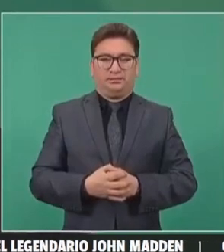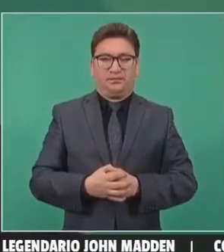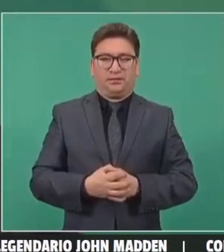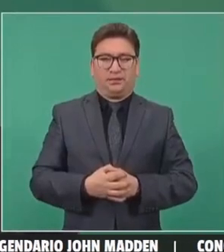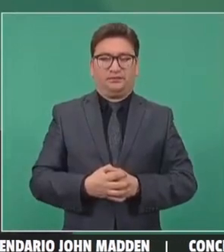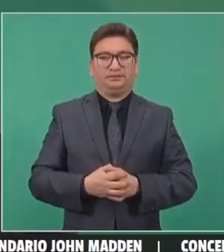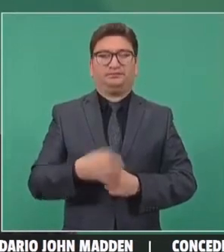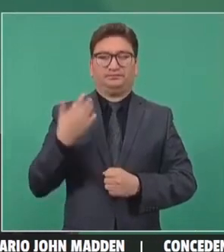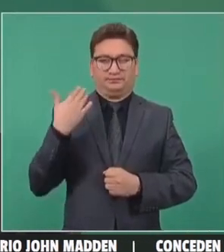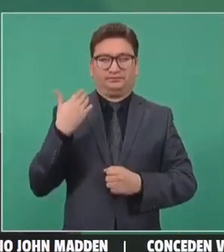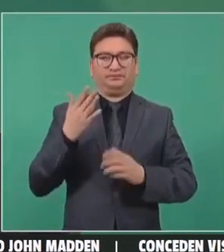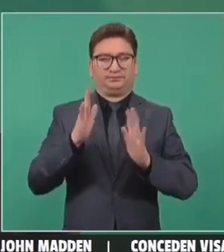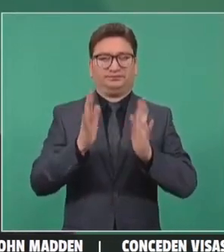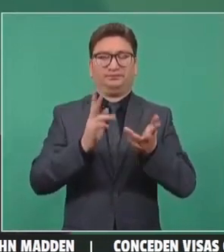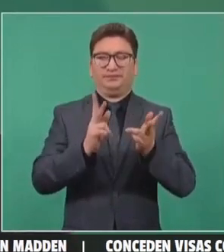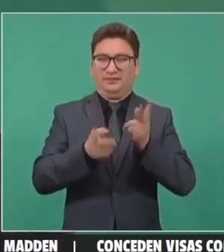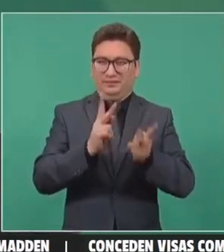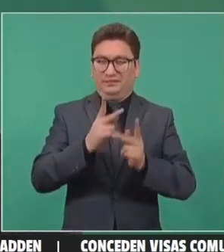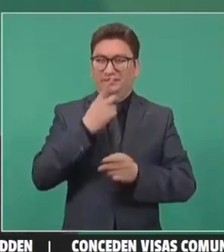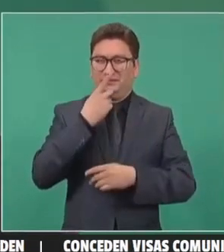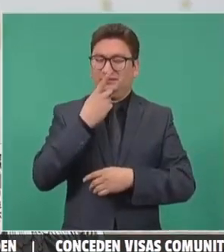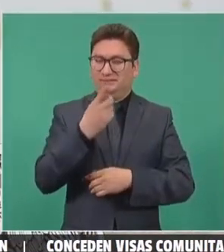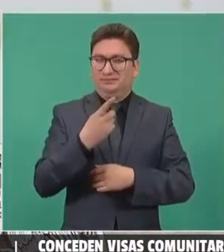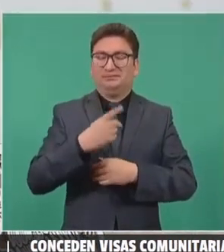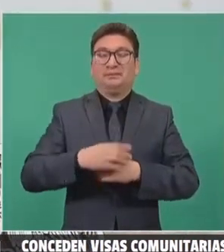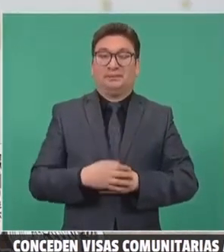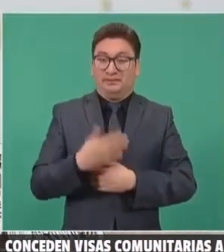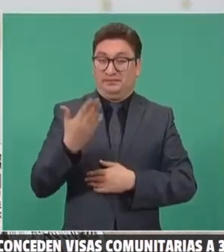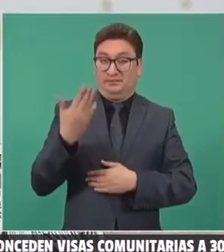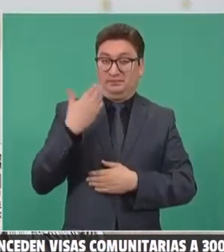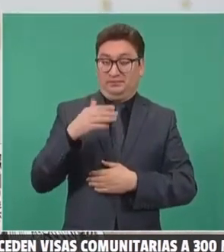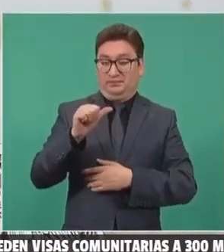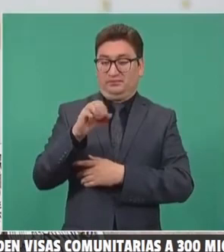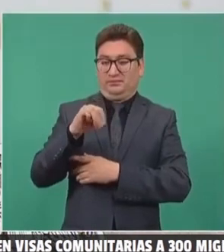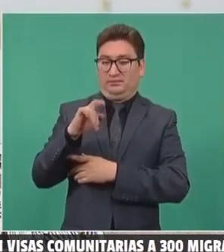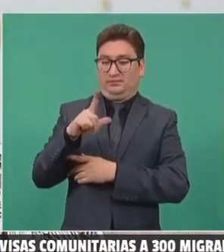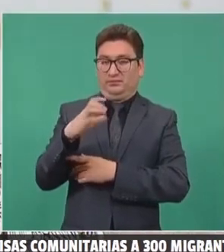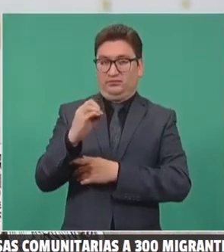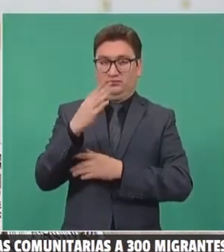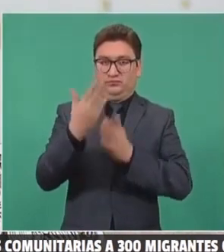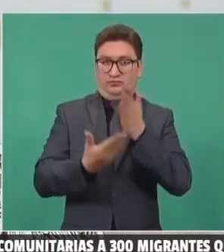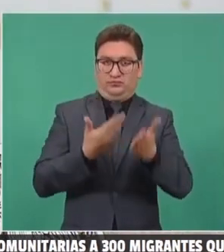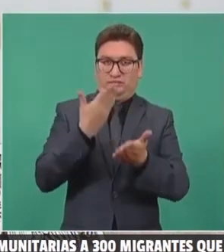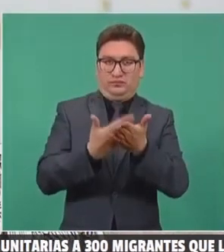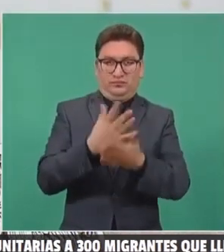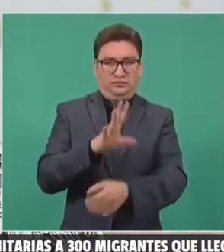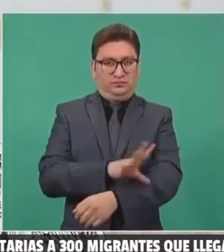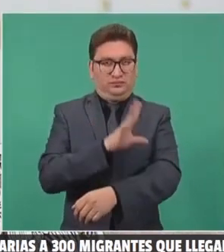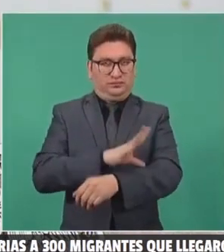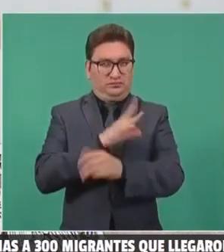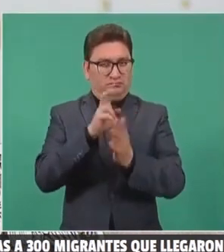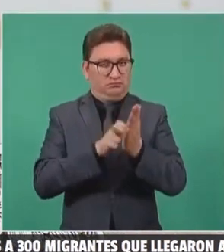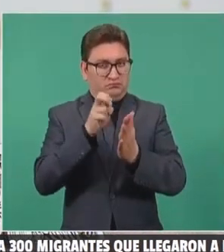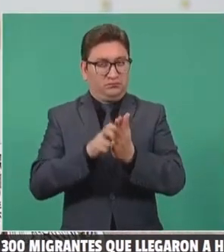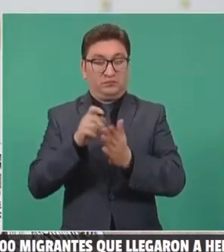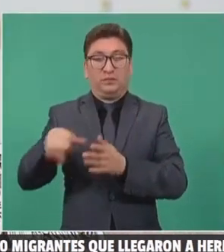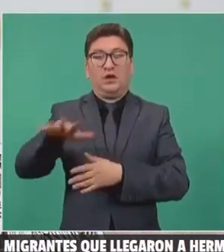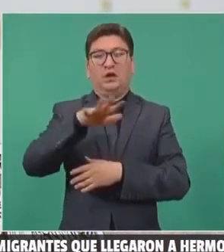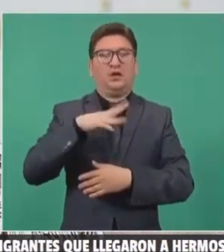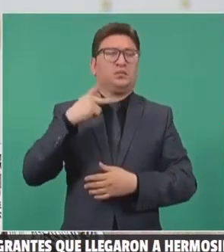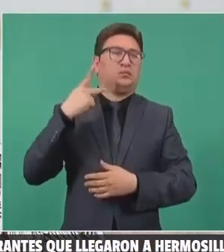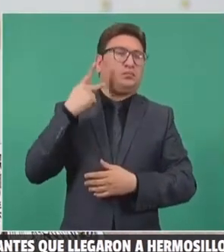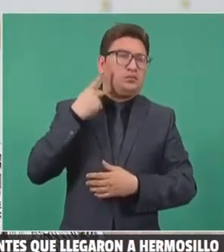Como ya hemos mencionado desde que el presidente López Obrador presentó la iniciativa de reforma eléctrica, políticos,